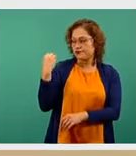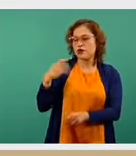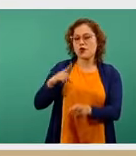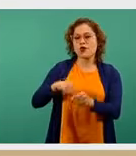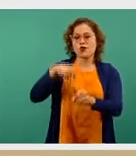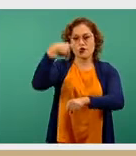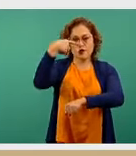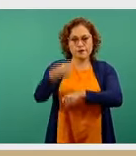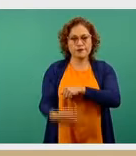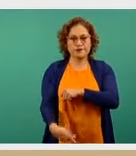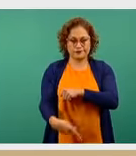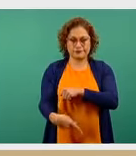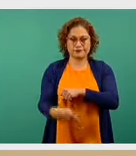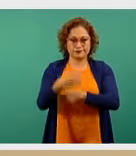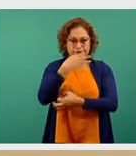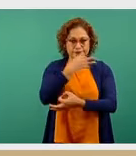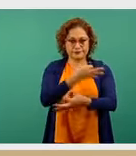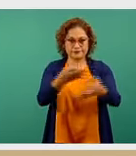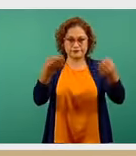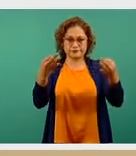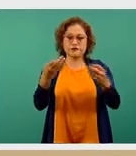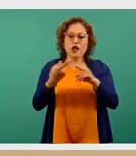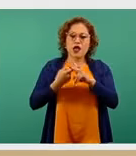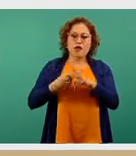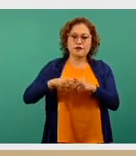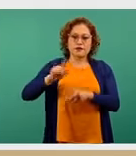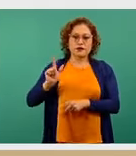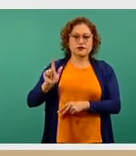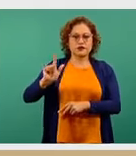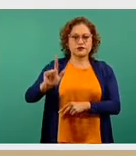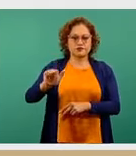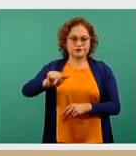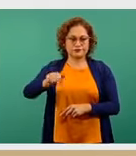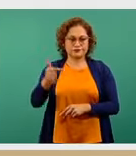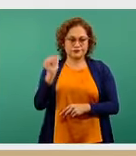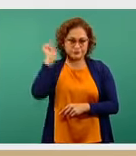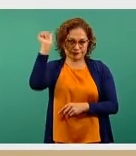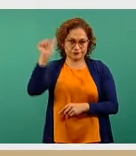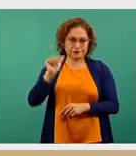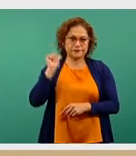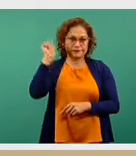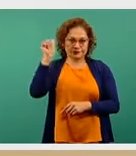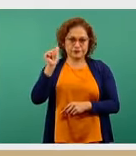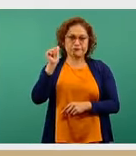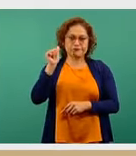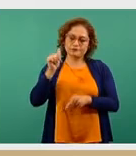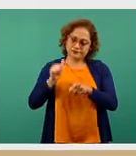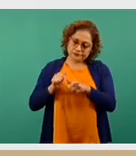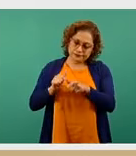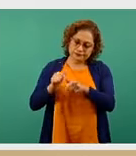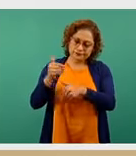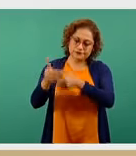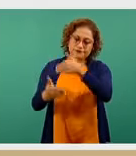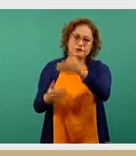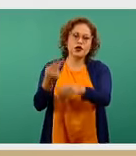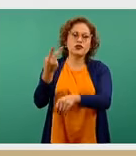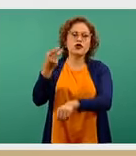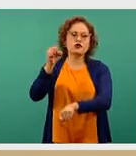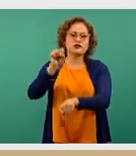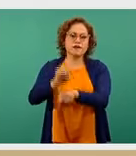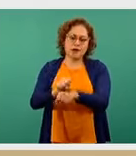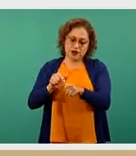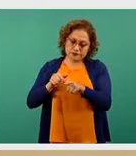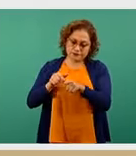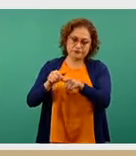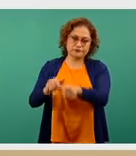epidémico, el cual entrará en vigencia el próximo lunes, es decir, 12 de abril, y se mantendrá vigente durante dos semanas, como ha sido